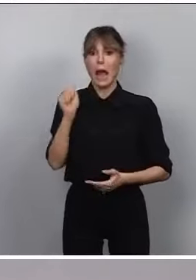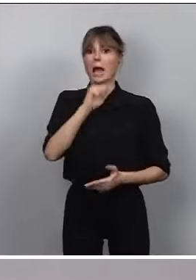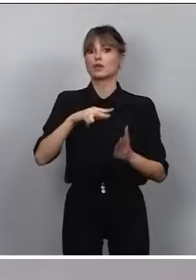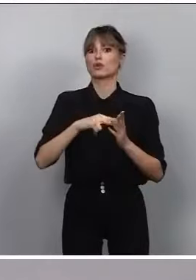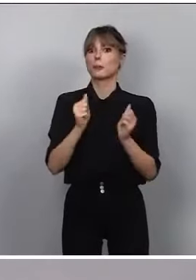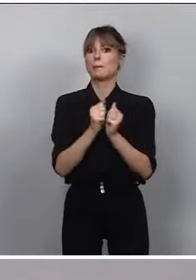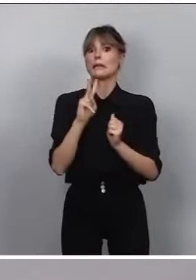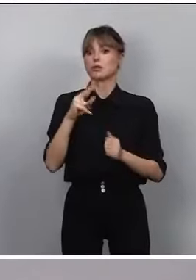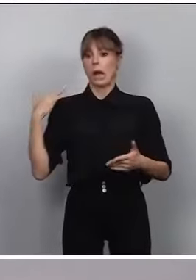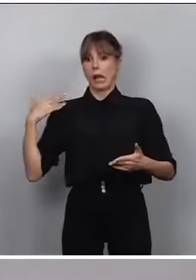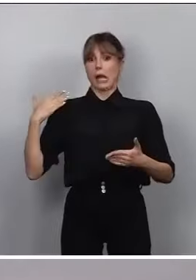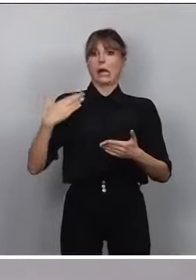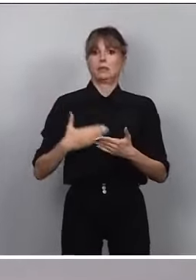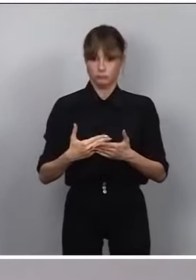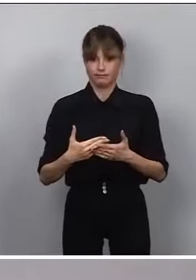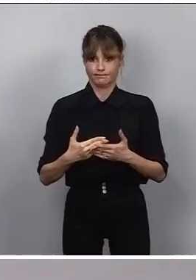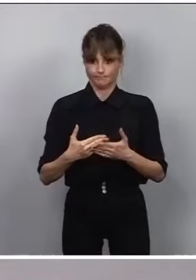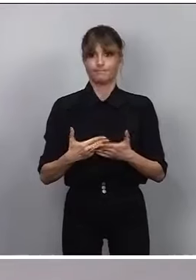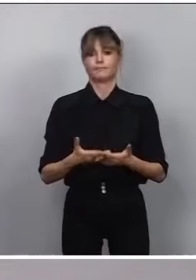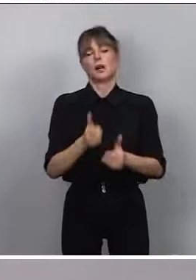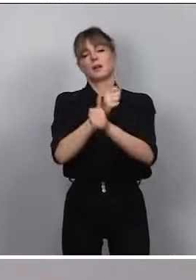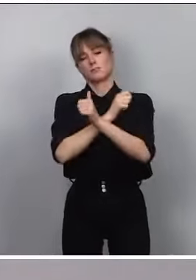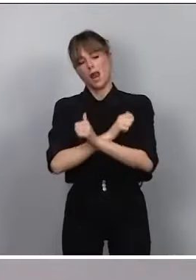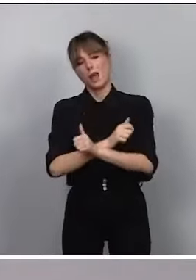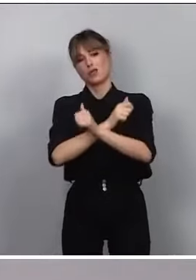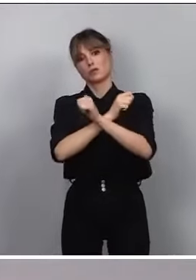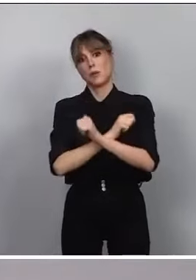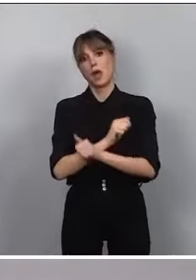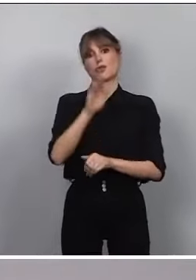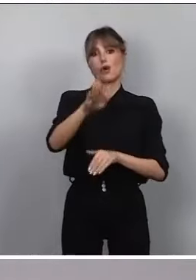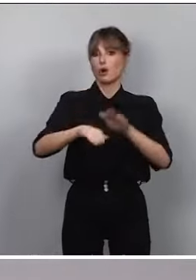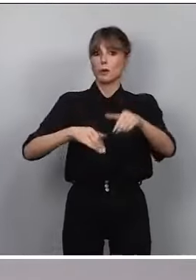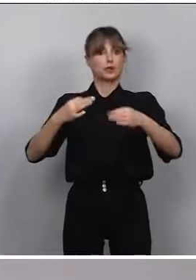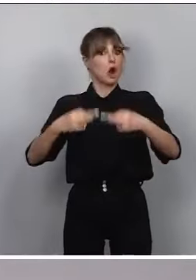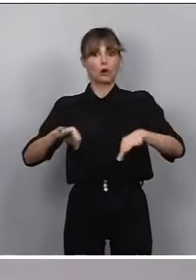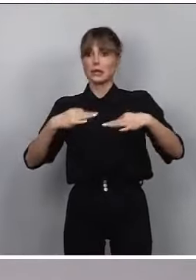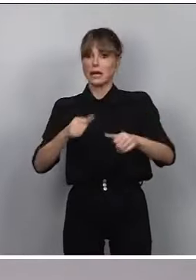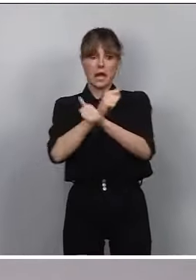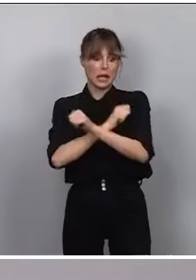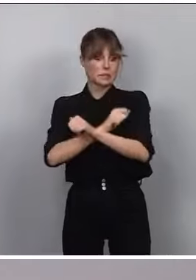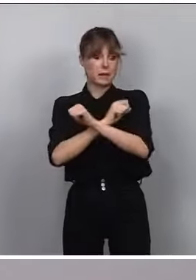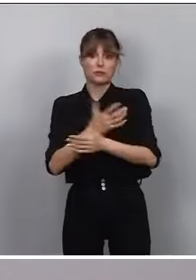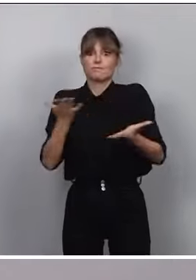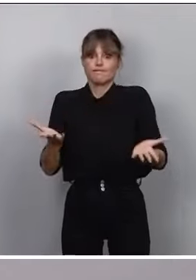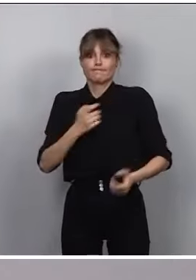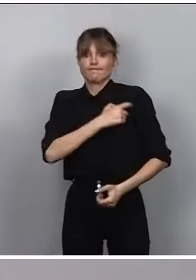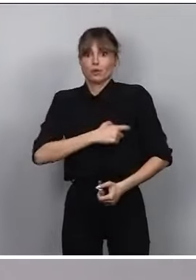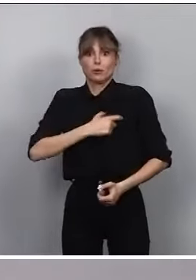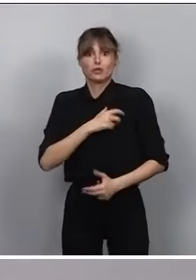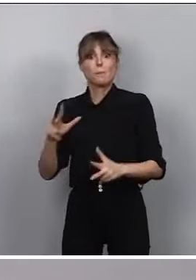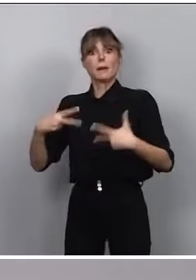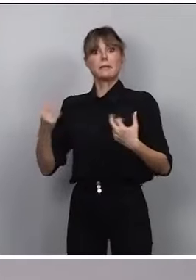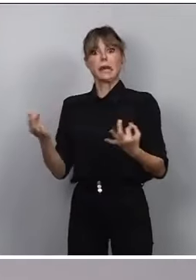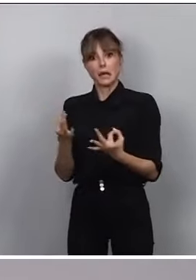2022, más de dos años, esperando una convocatoria ordinaria de esa comisión que nos permita